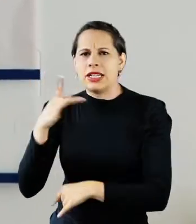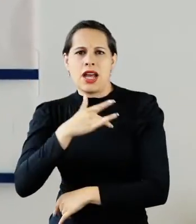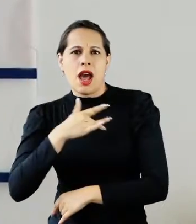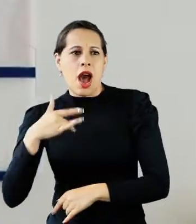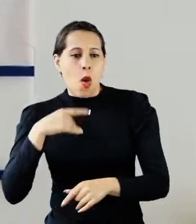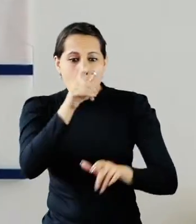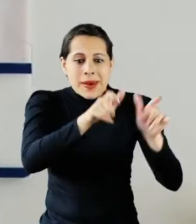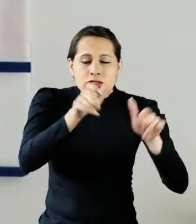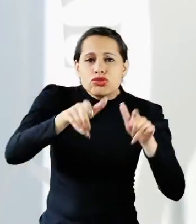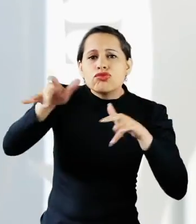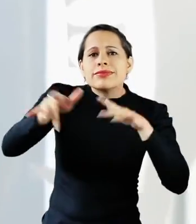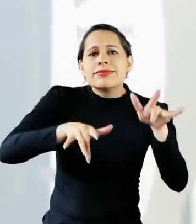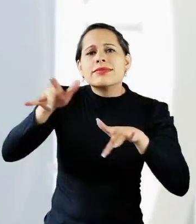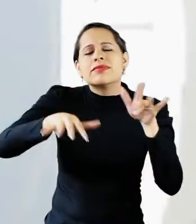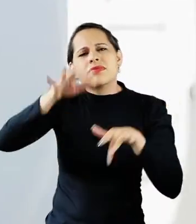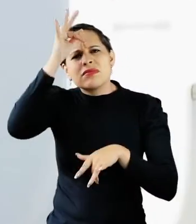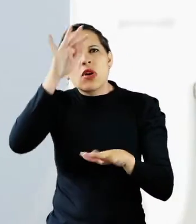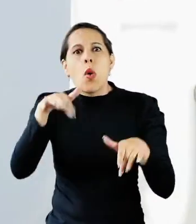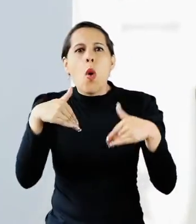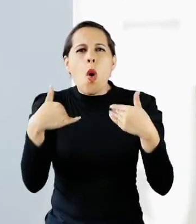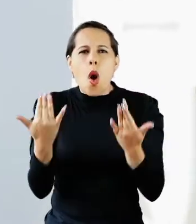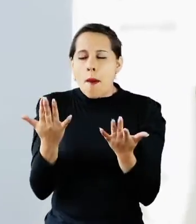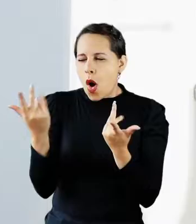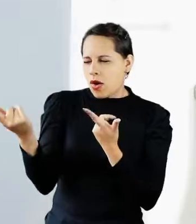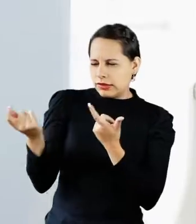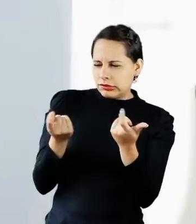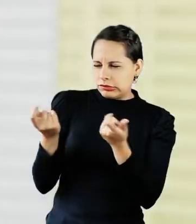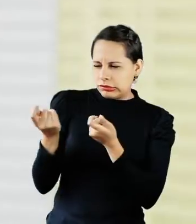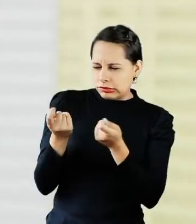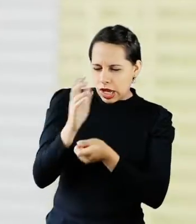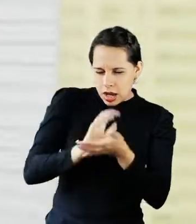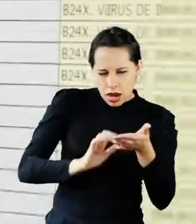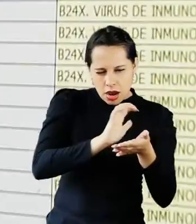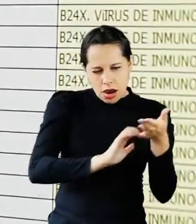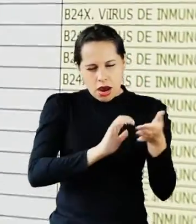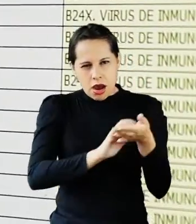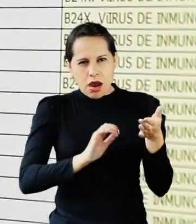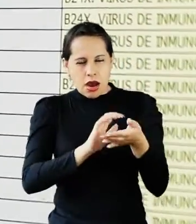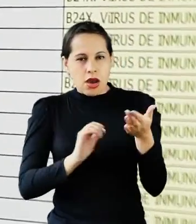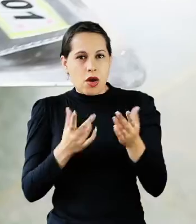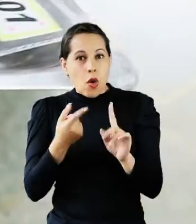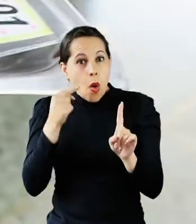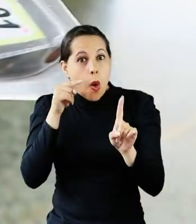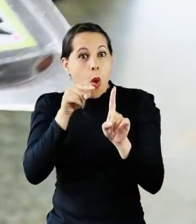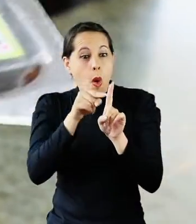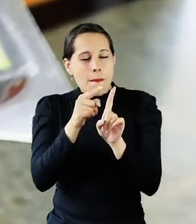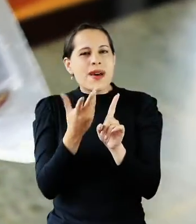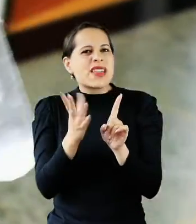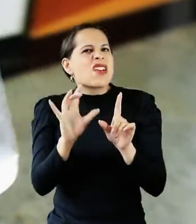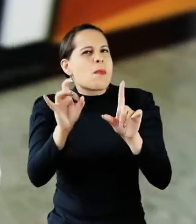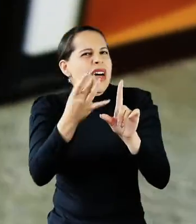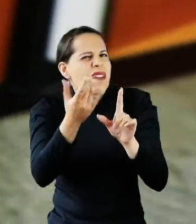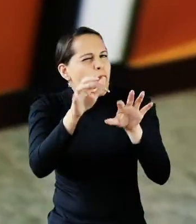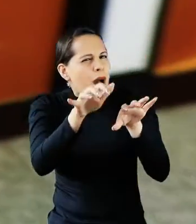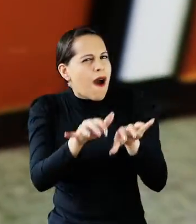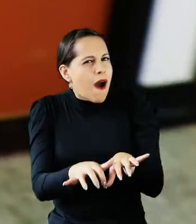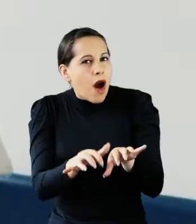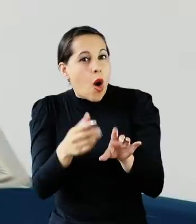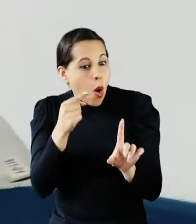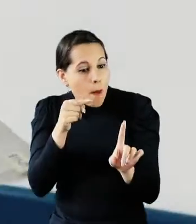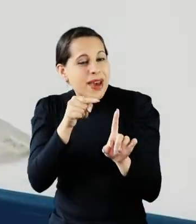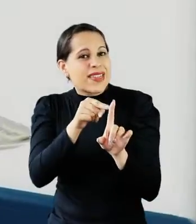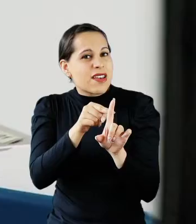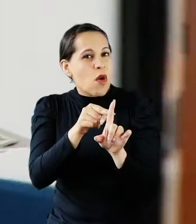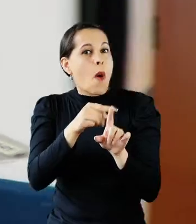atención en salud de los usuarios mediante el control y mitigación de los mismos. Como elemento esencial de la plataforma estratégica y para garantizar